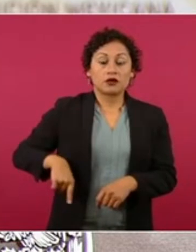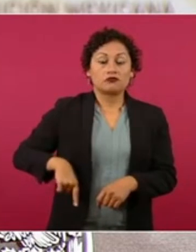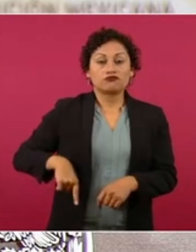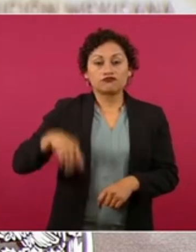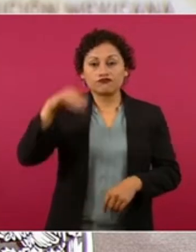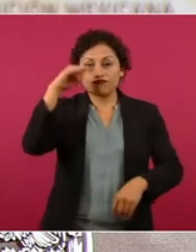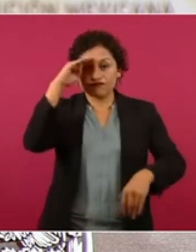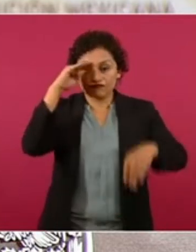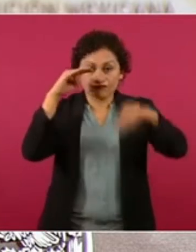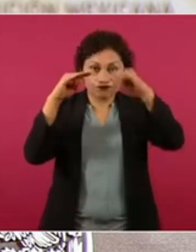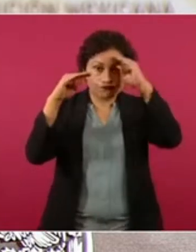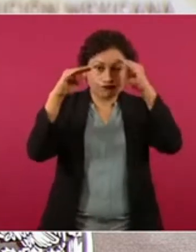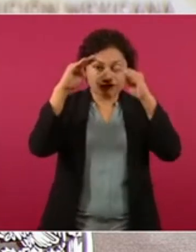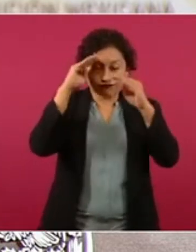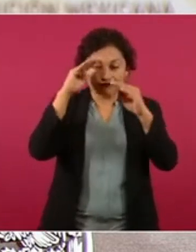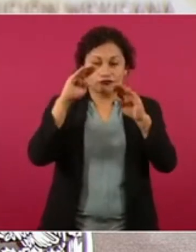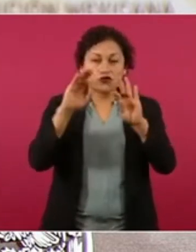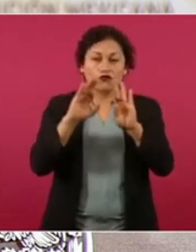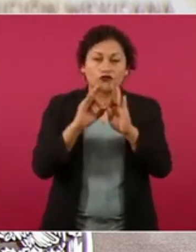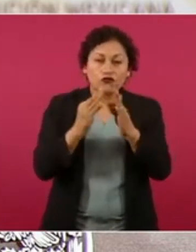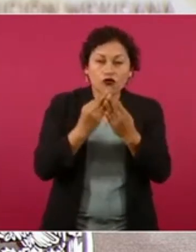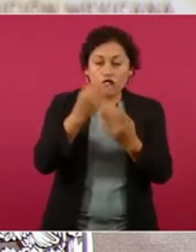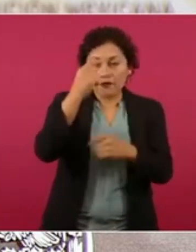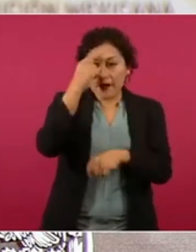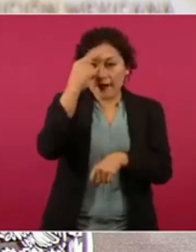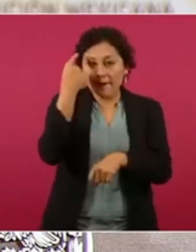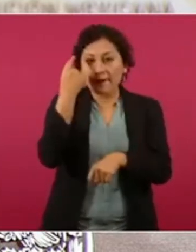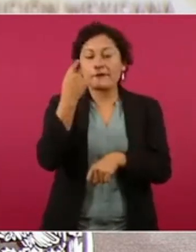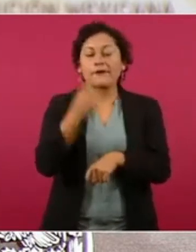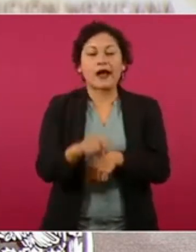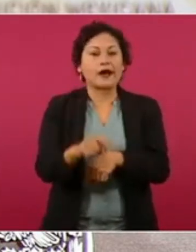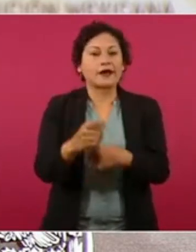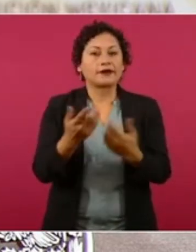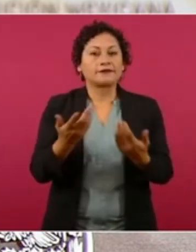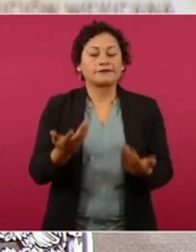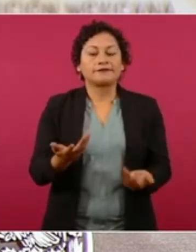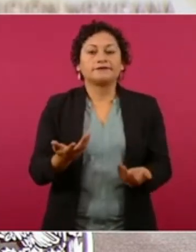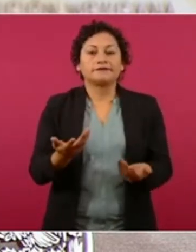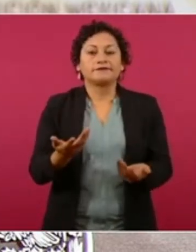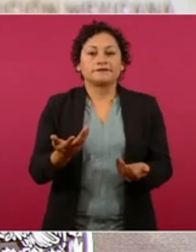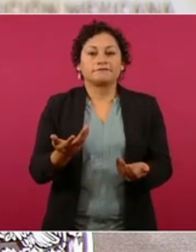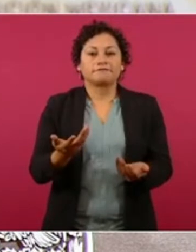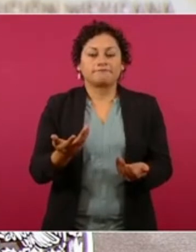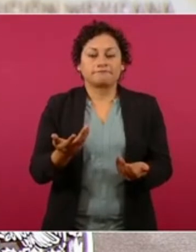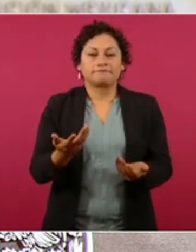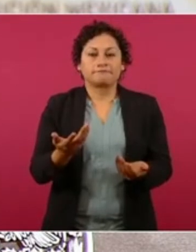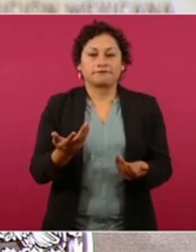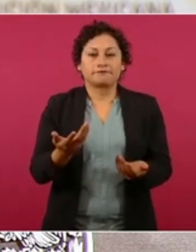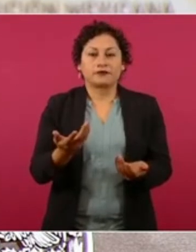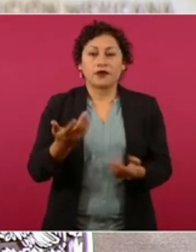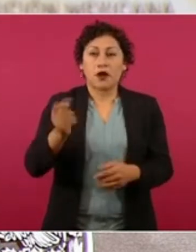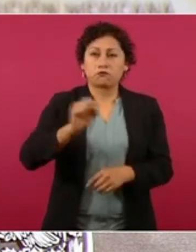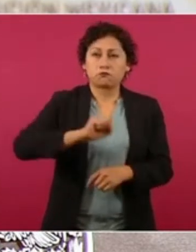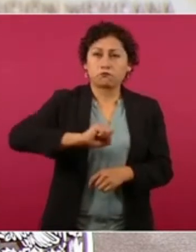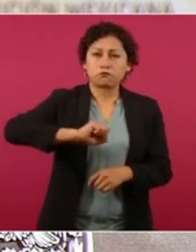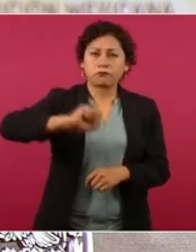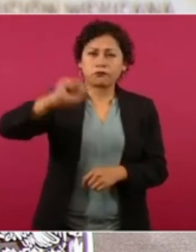está logrando una reducción en la inflación,